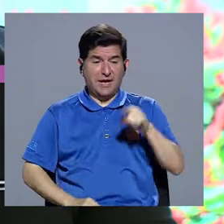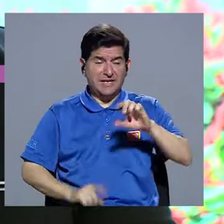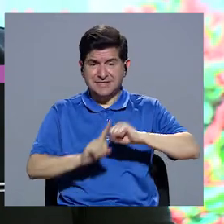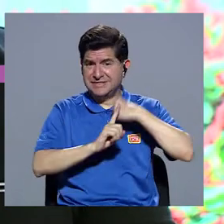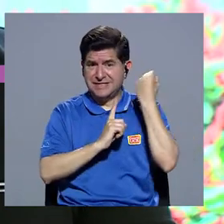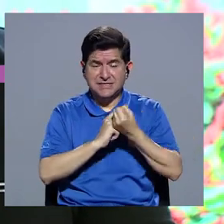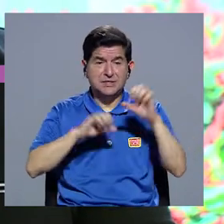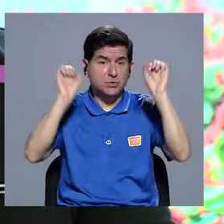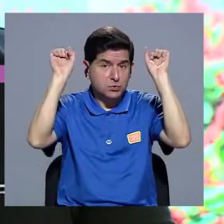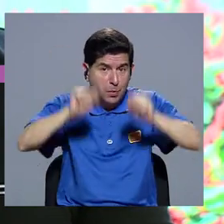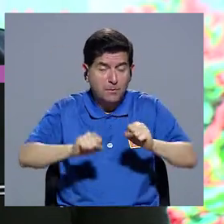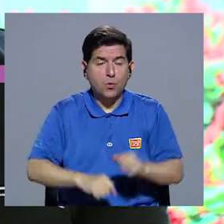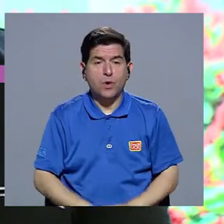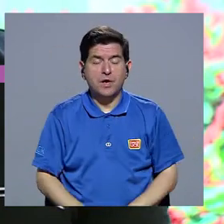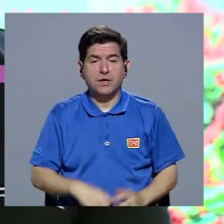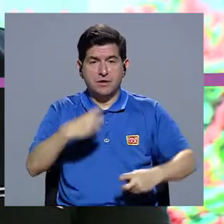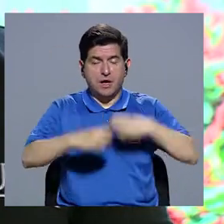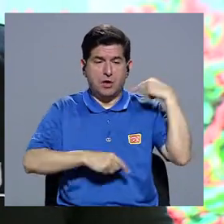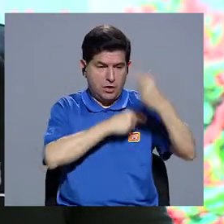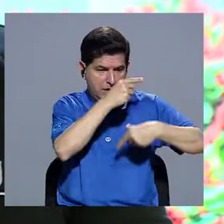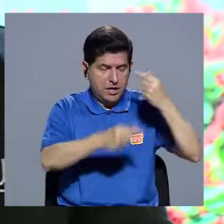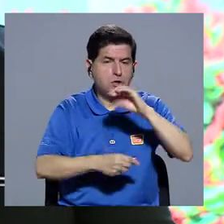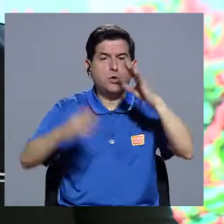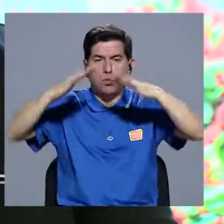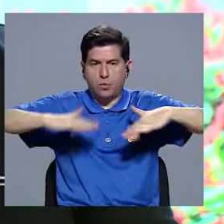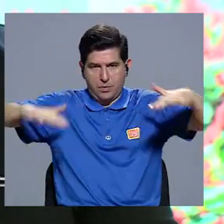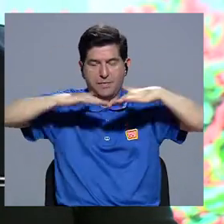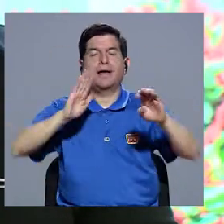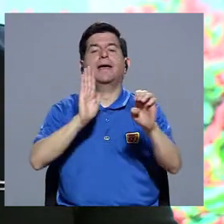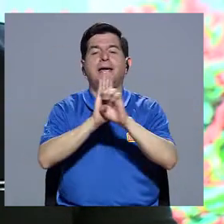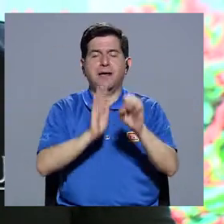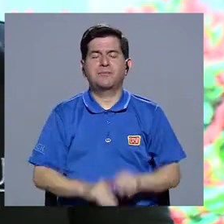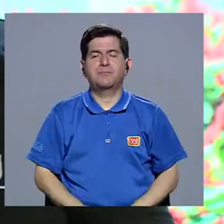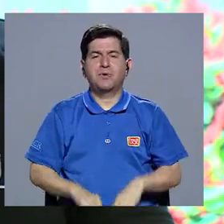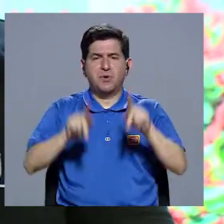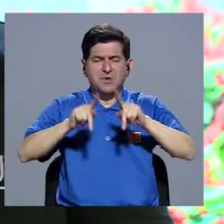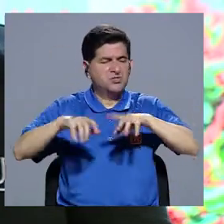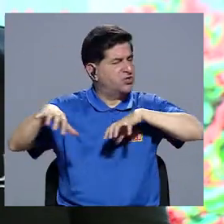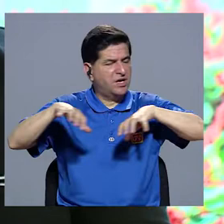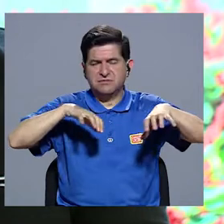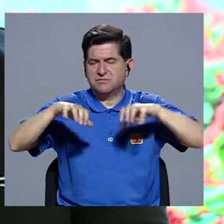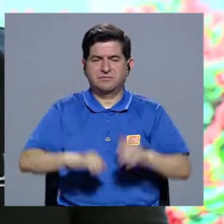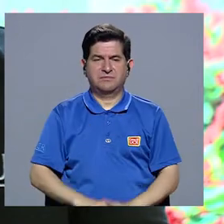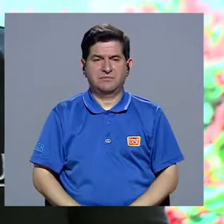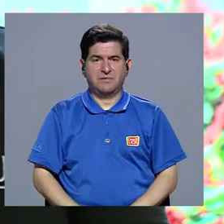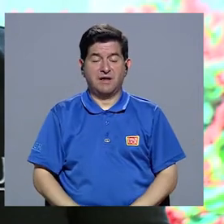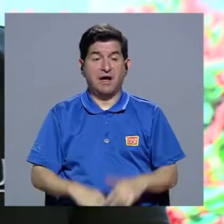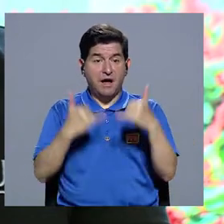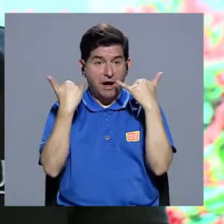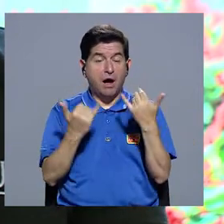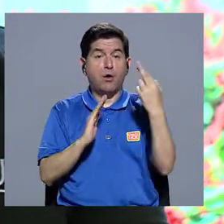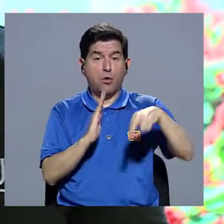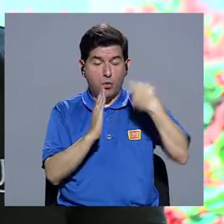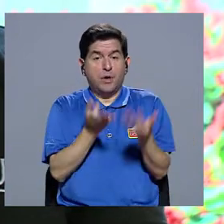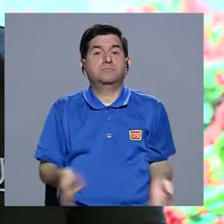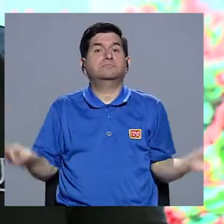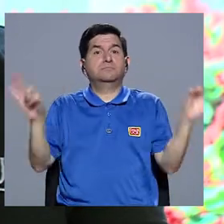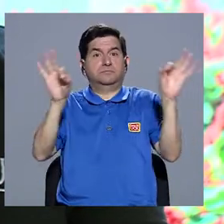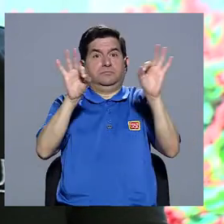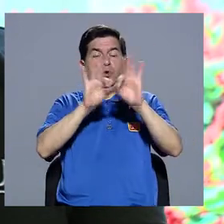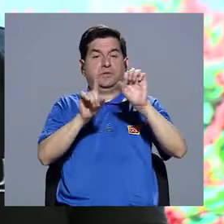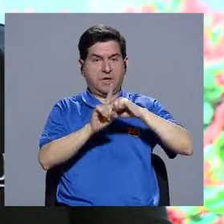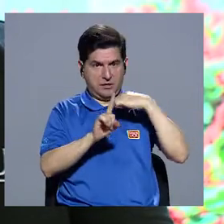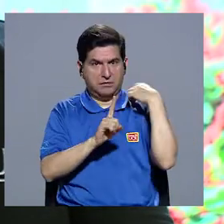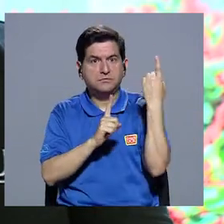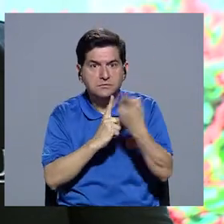desequilibrios pueden deberse tanto a factores genéticos como ambientales. Por ejemplo, el sedentarismo en este caso, el ambiental que ahora está jugando un papel tan importante en